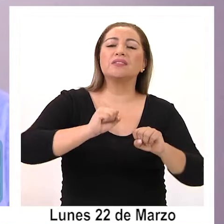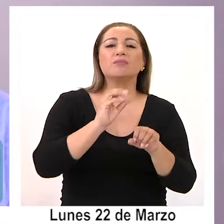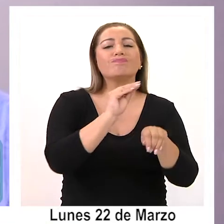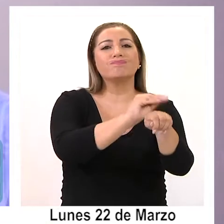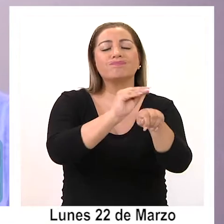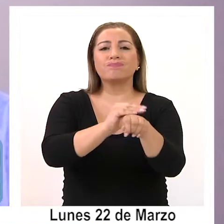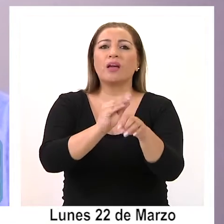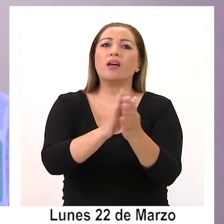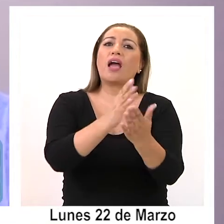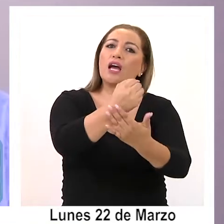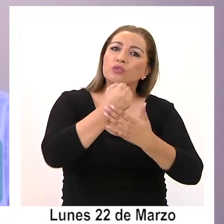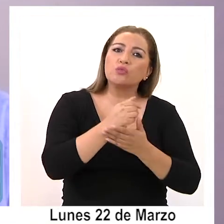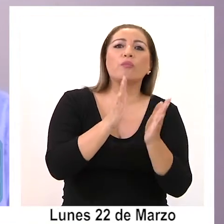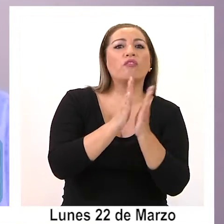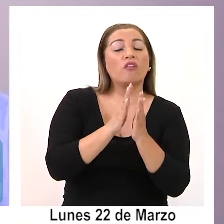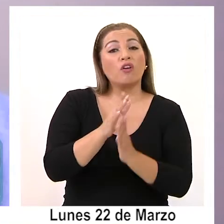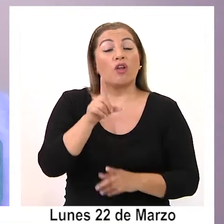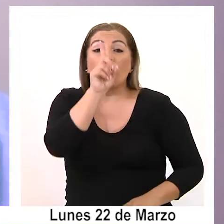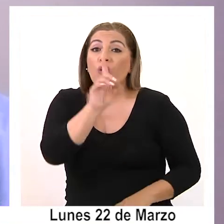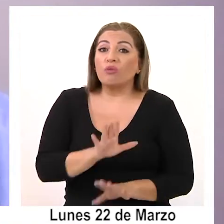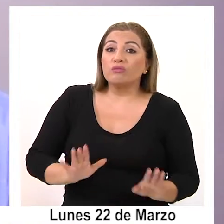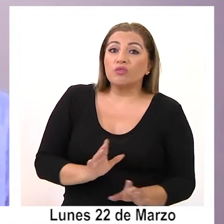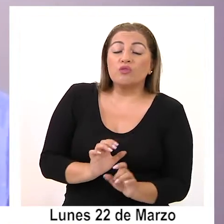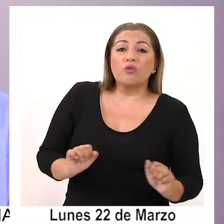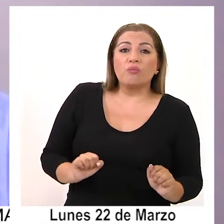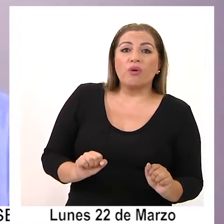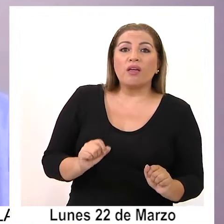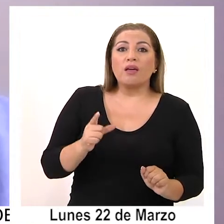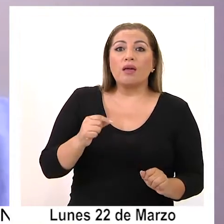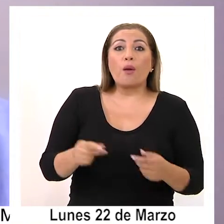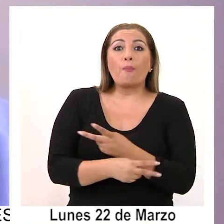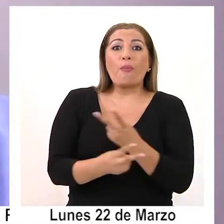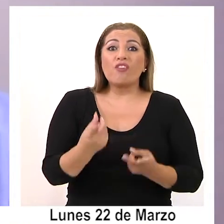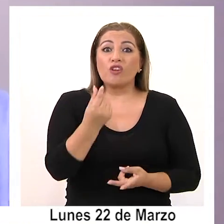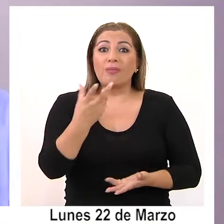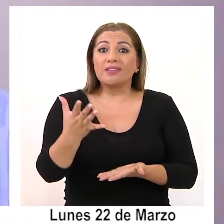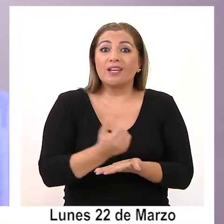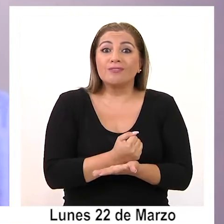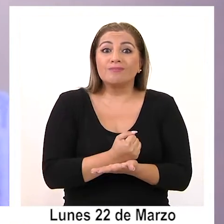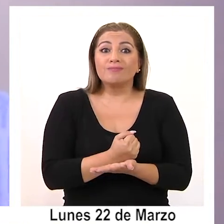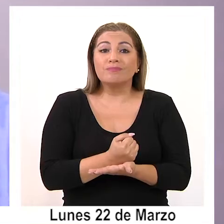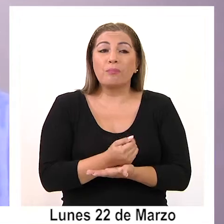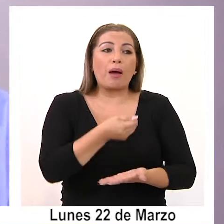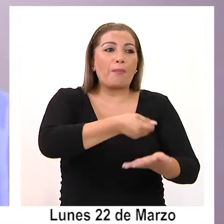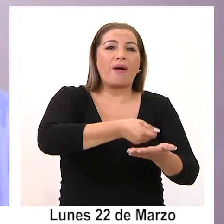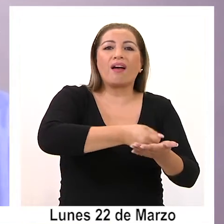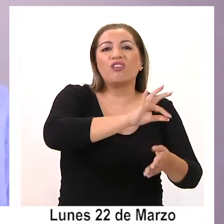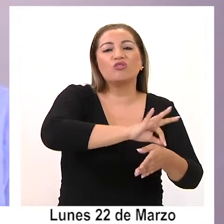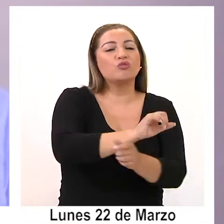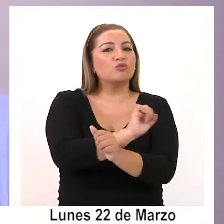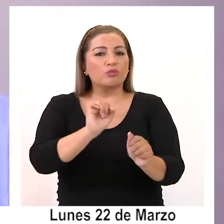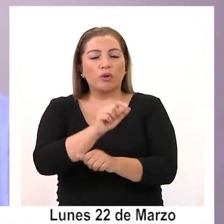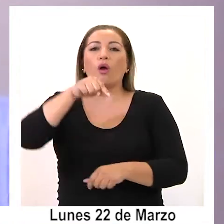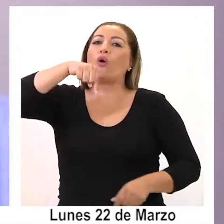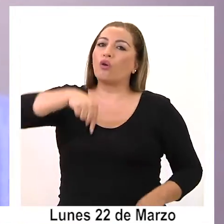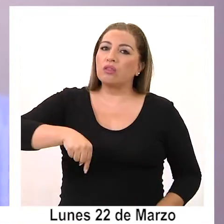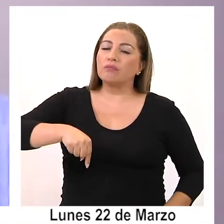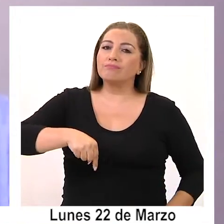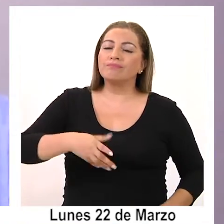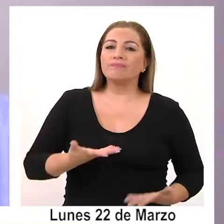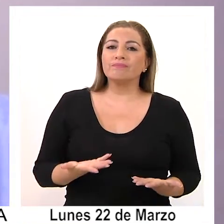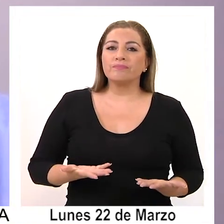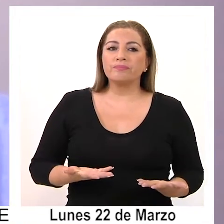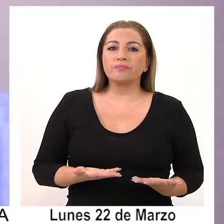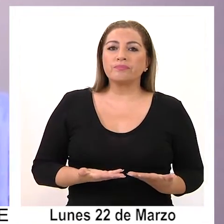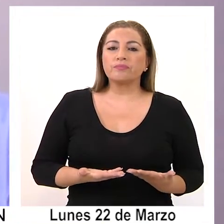herramienta que tenemos hoy día. Como te digo, lamentablemente no se puede utilizar dinero público por lo que te acabo de explicar. Esperemos que hoy día podrían retribuir